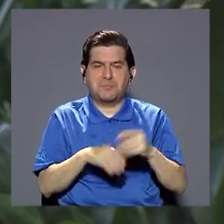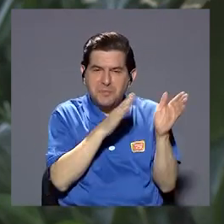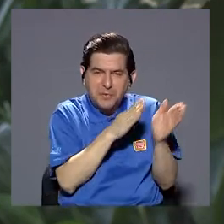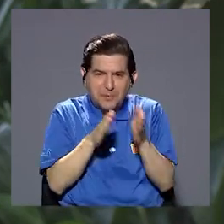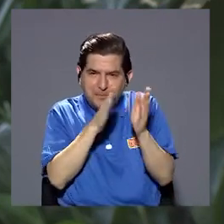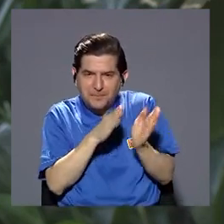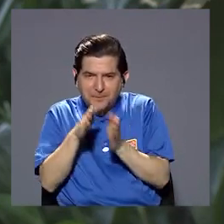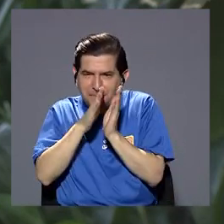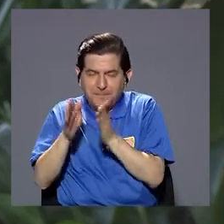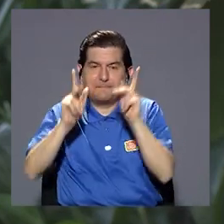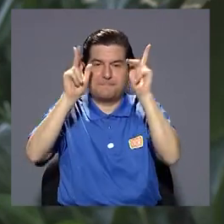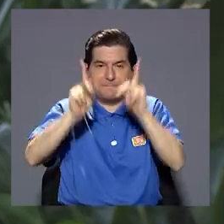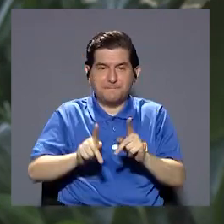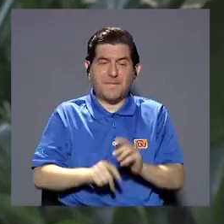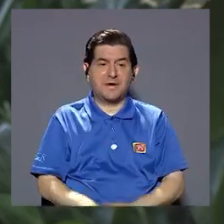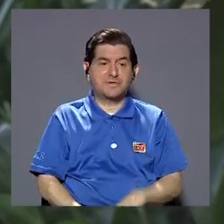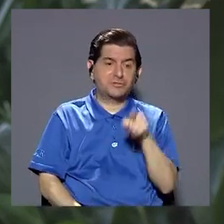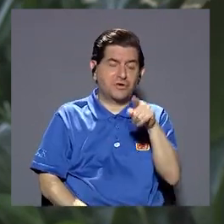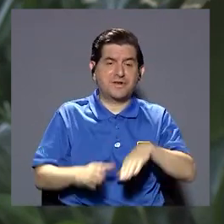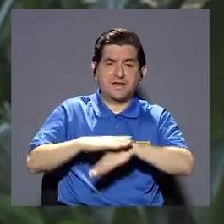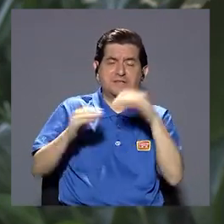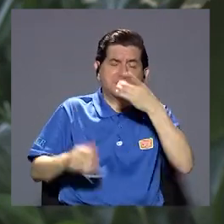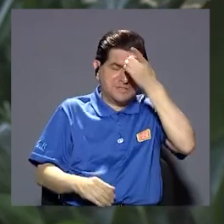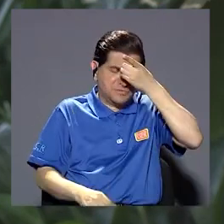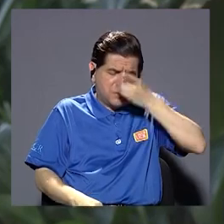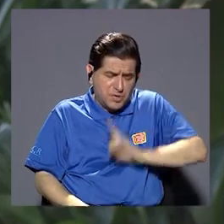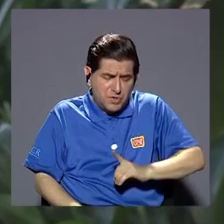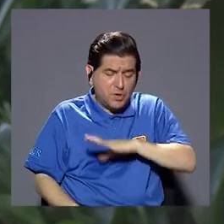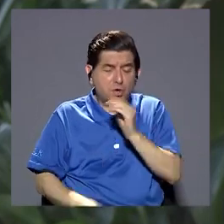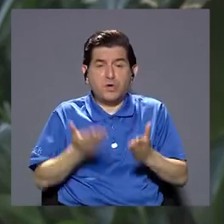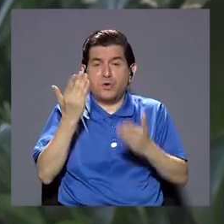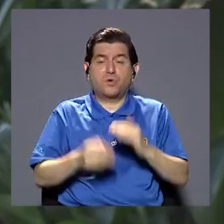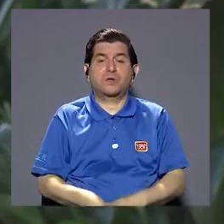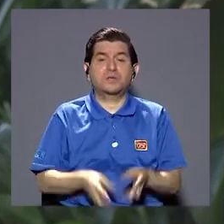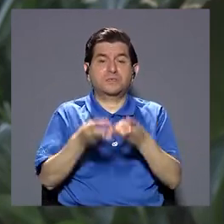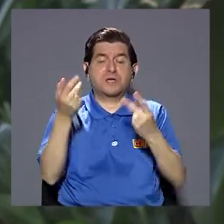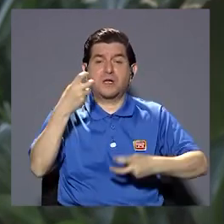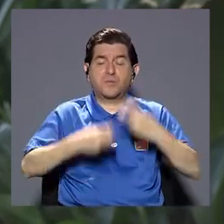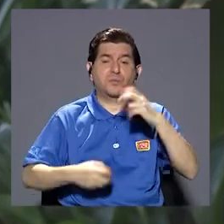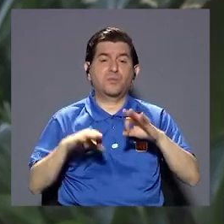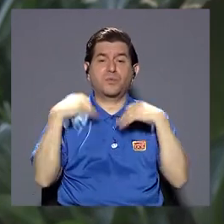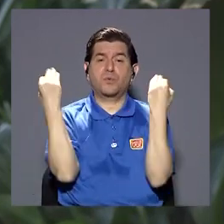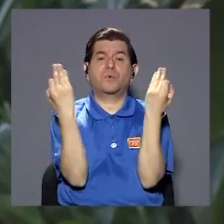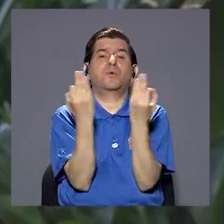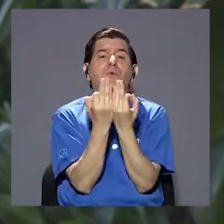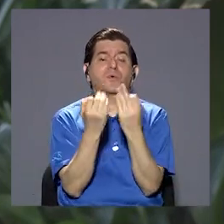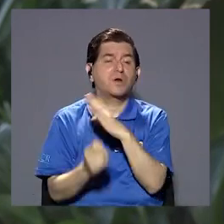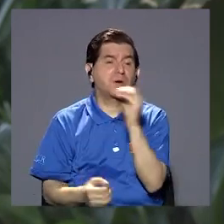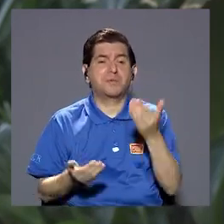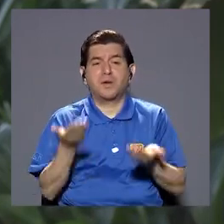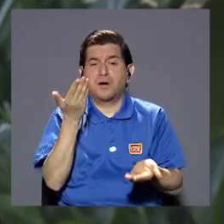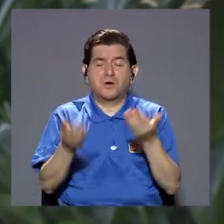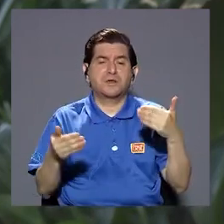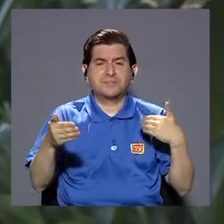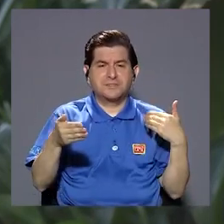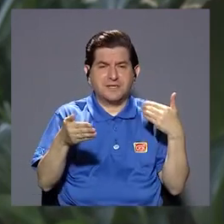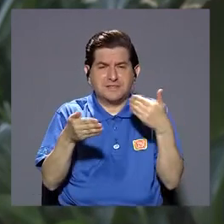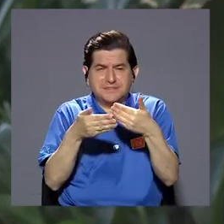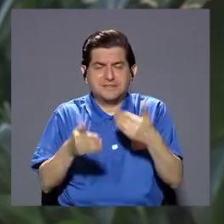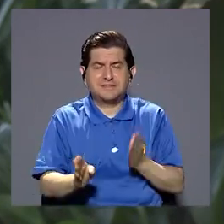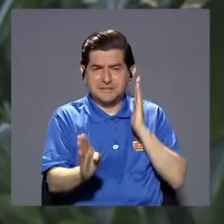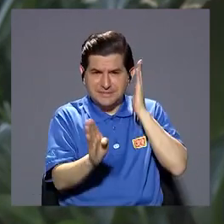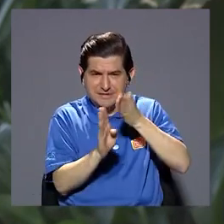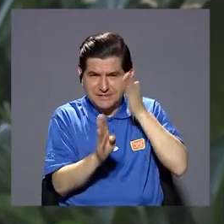participando y entonces hay personas que han salido de su depresión o que han logrado resolver conflictos familiares o que han tenido más